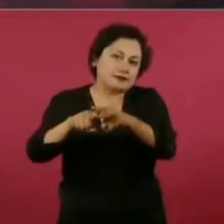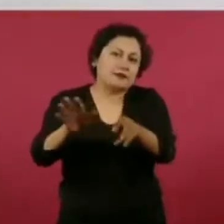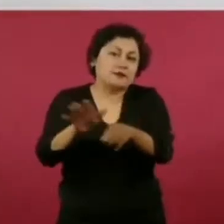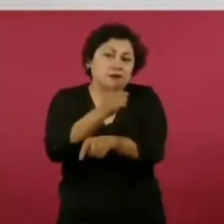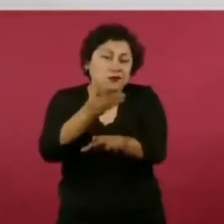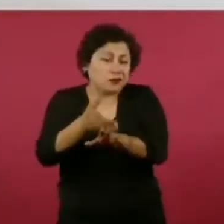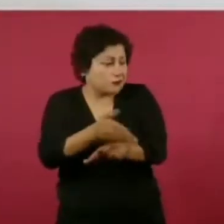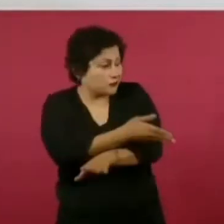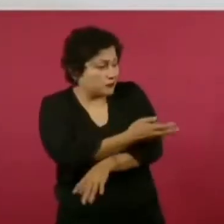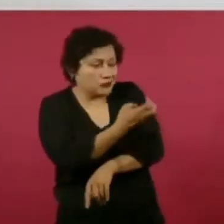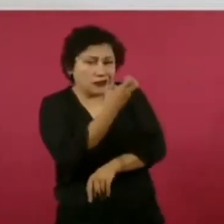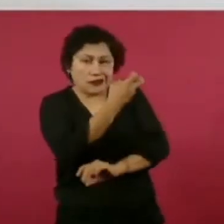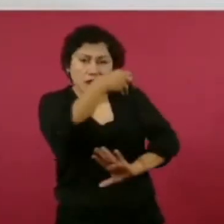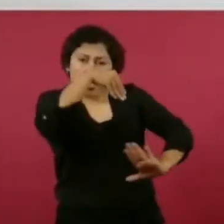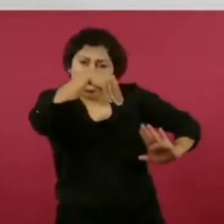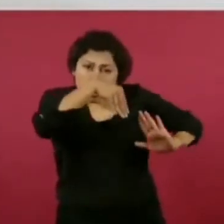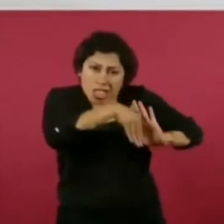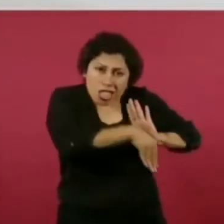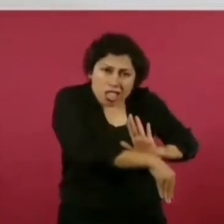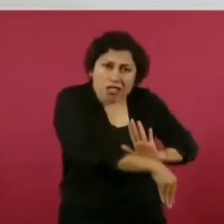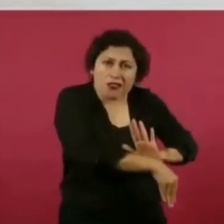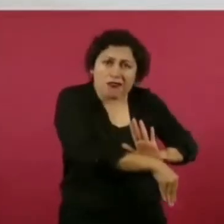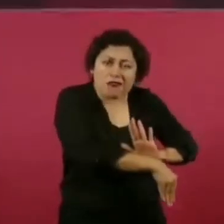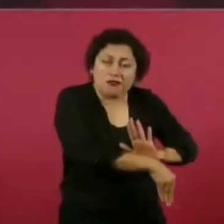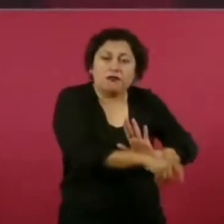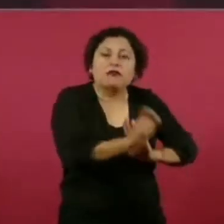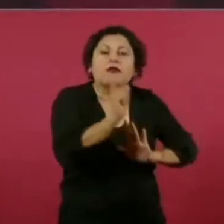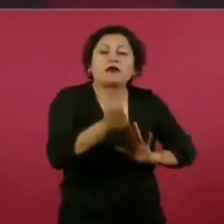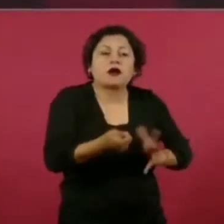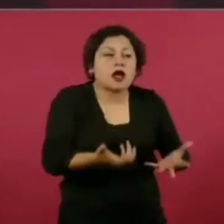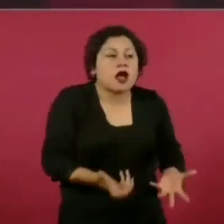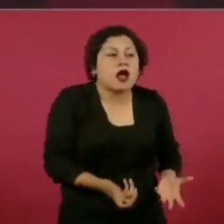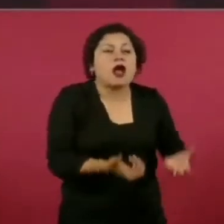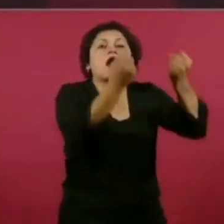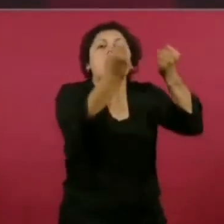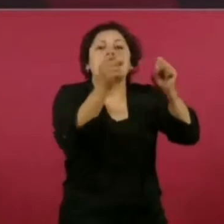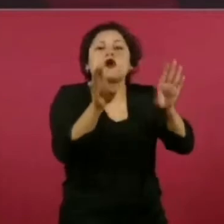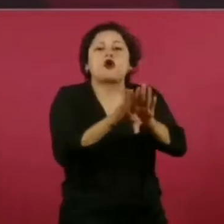si no es con una transformación, con un cambio de régimen.